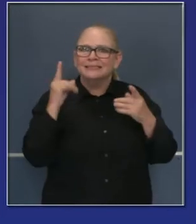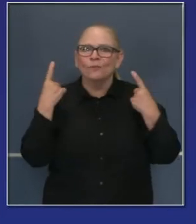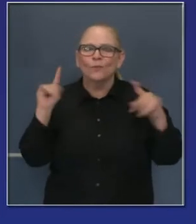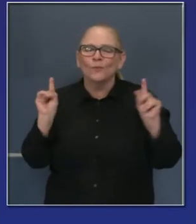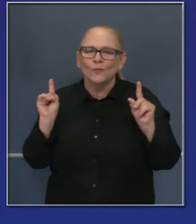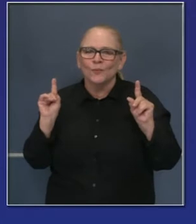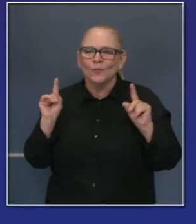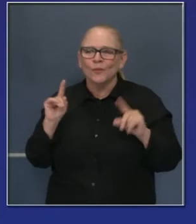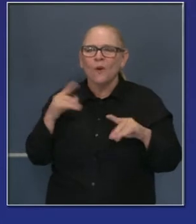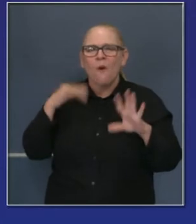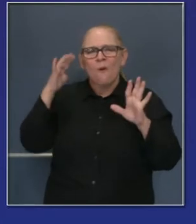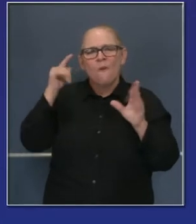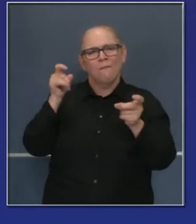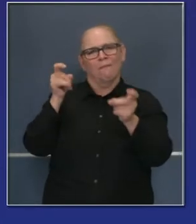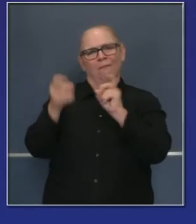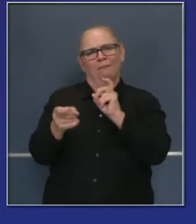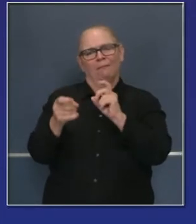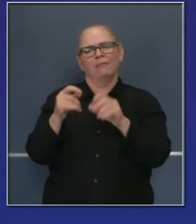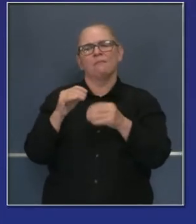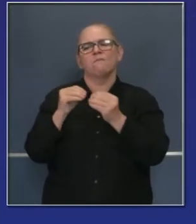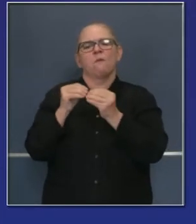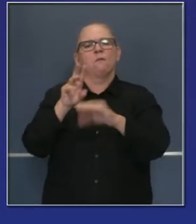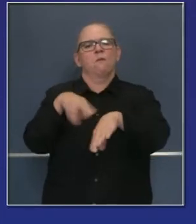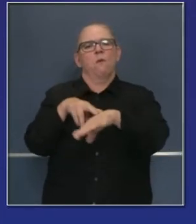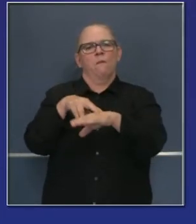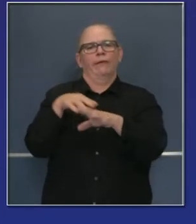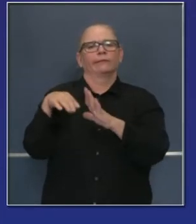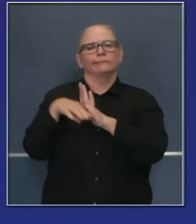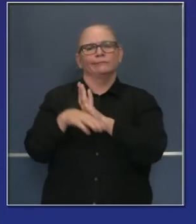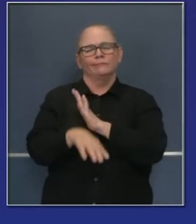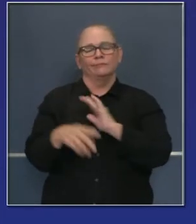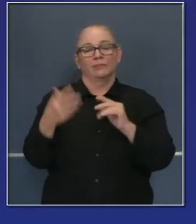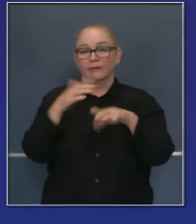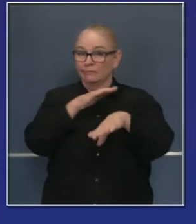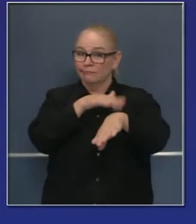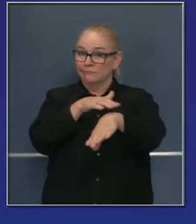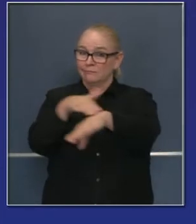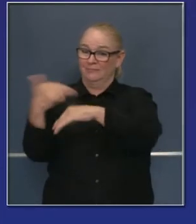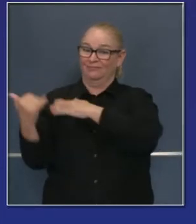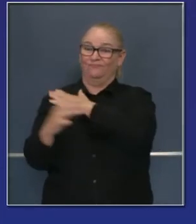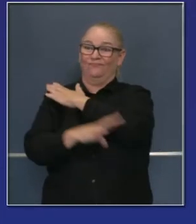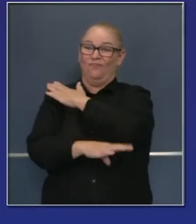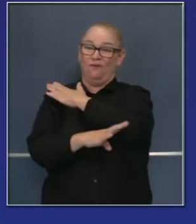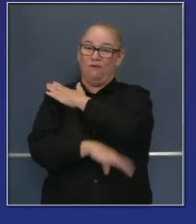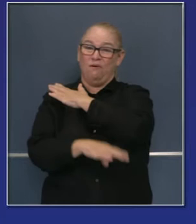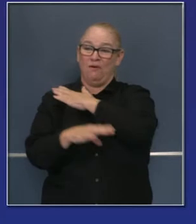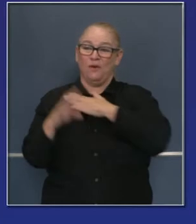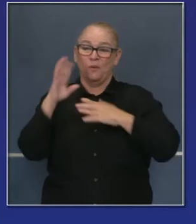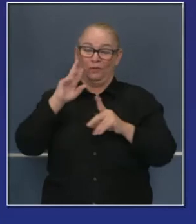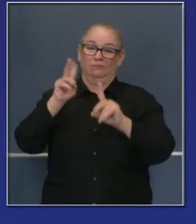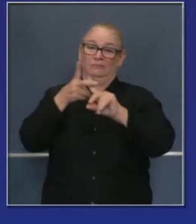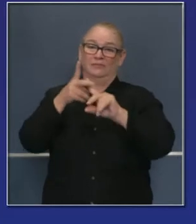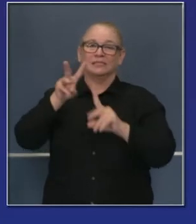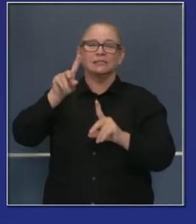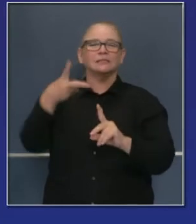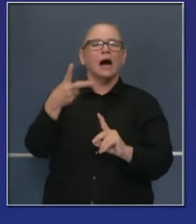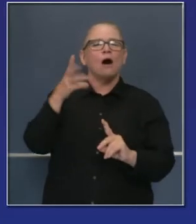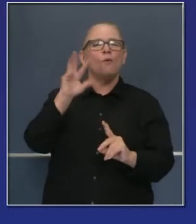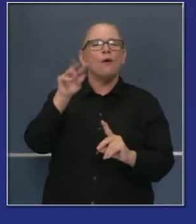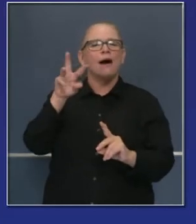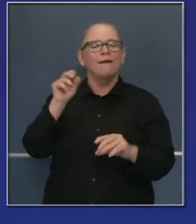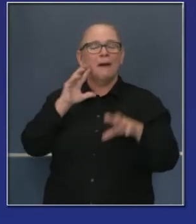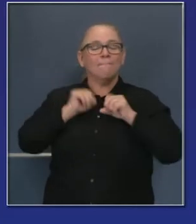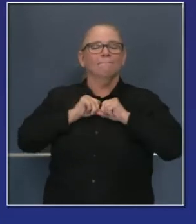prepararnos. Y muchos creen que habrá una segunda ola en el otoño. Créanme que eso